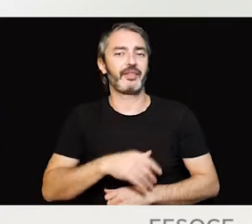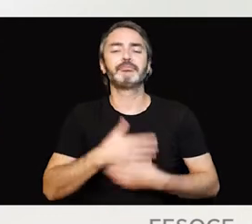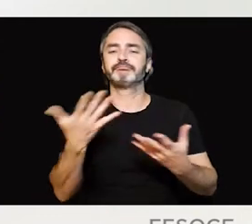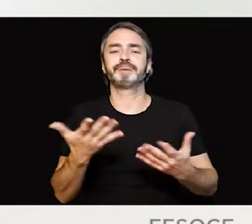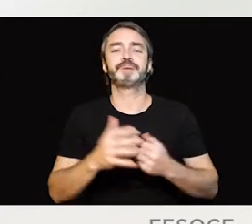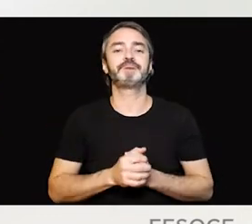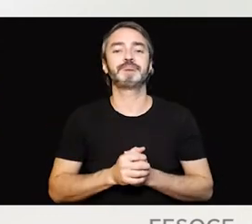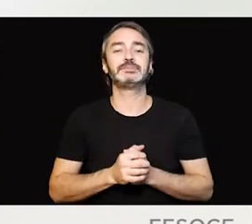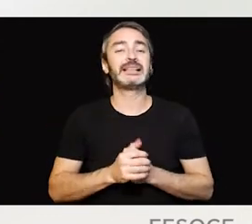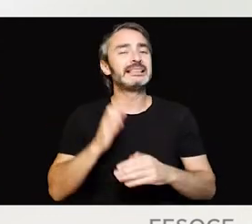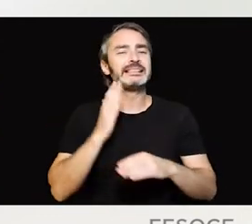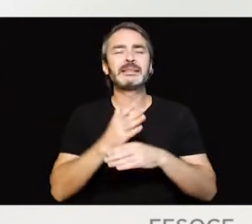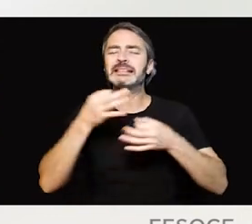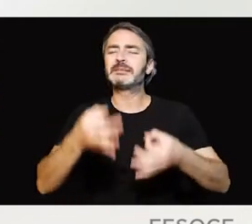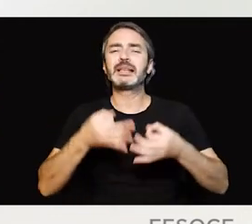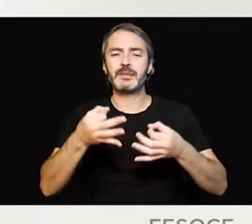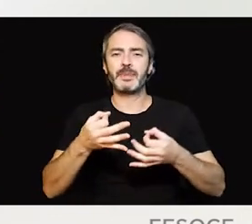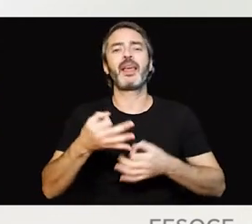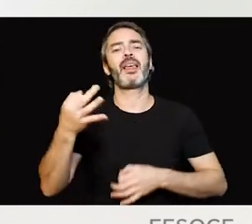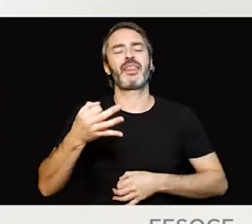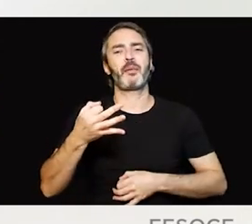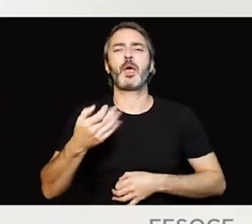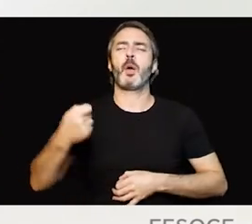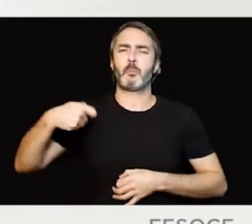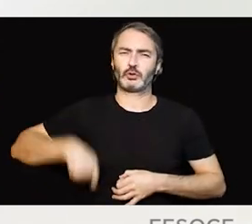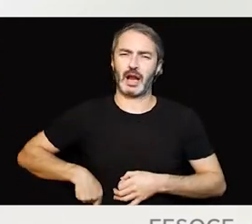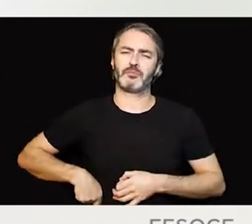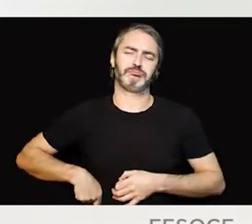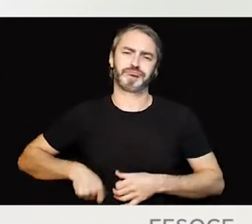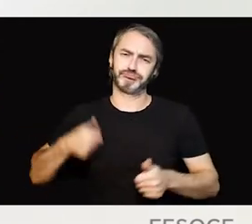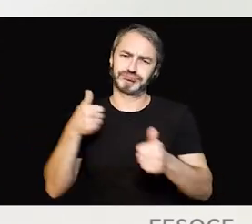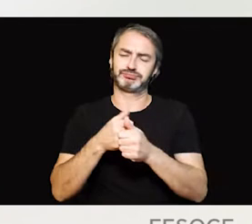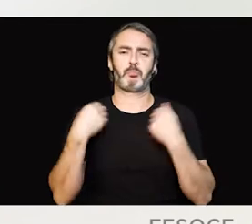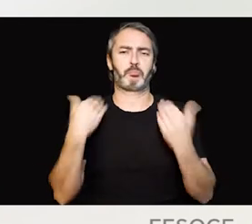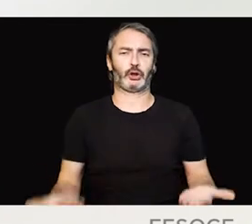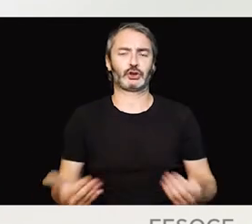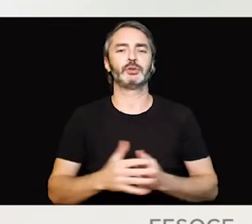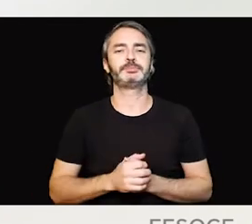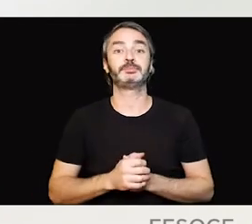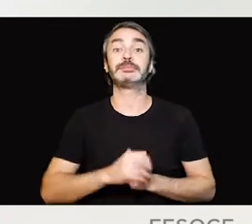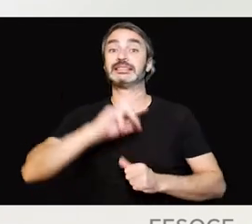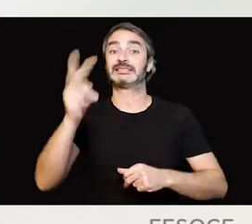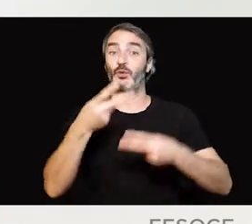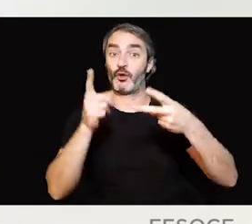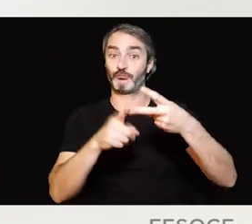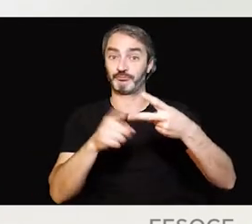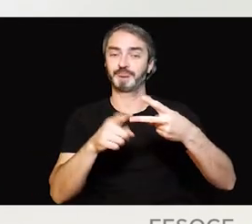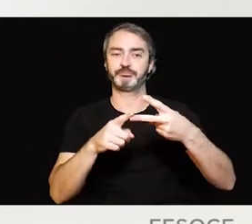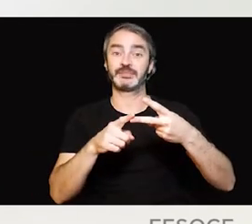cualquier caso, siempre es necesaria la intervención profesional lo más temprana posible. Y en segundo lugar, ¿qué decía?